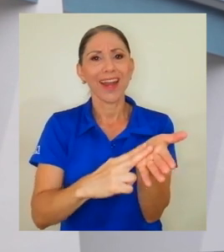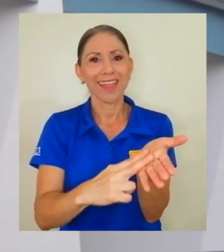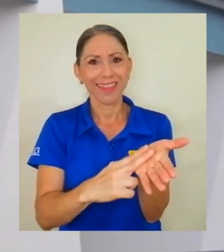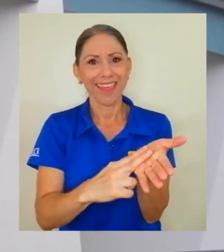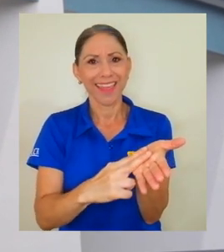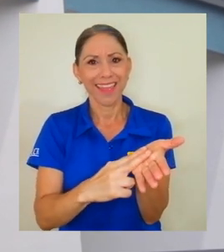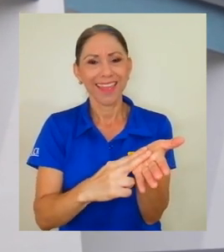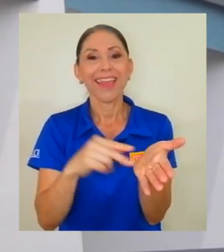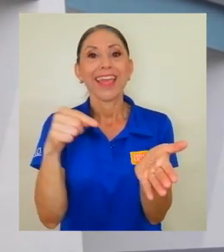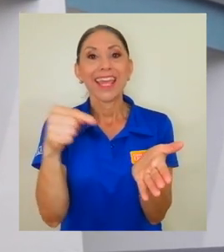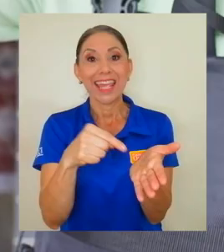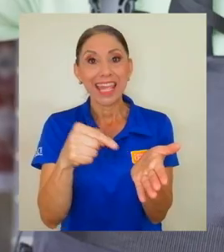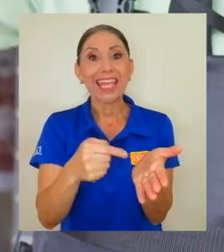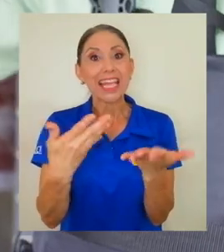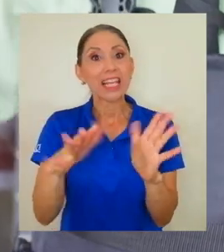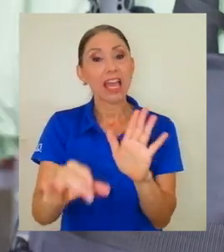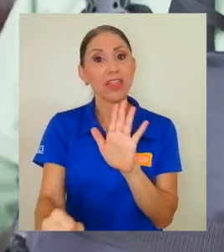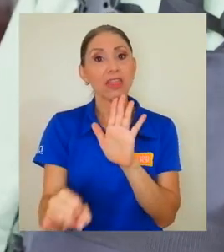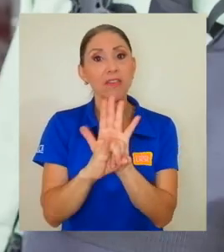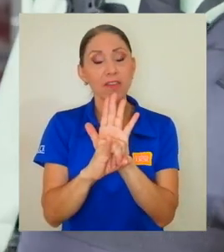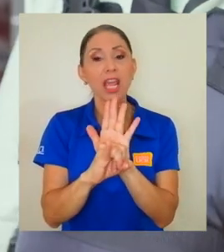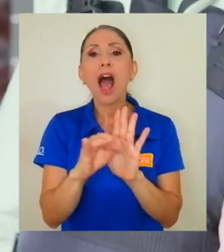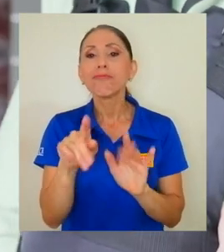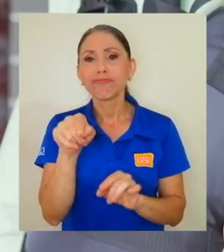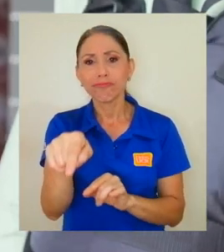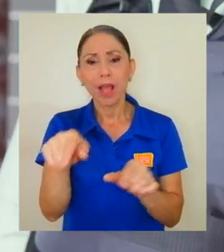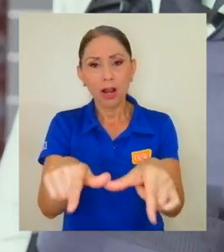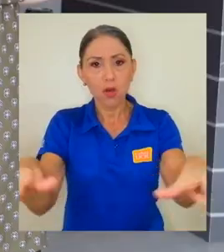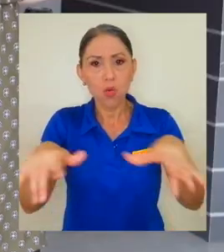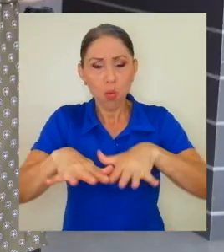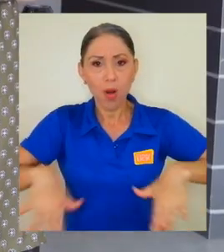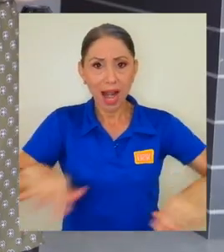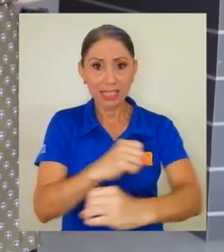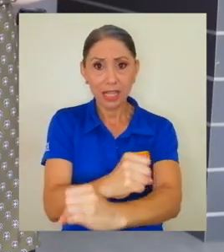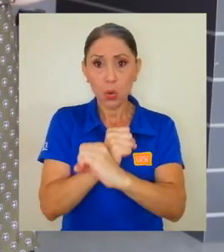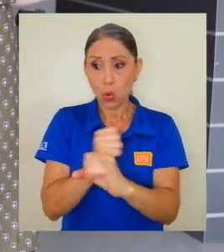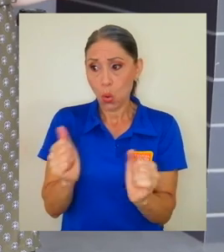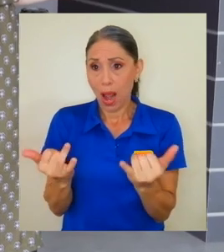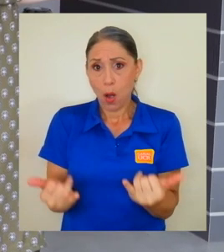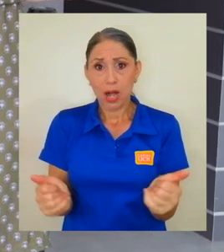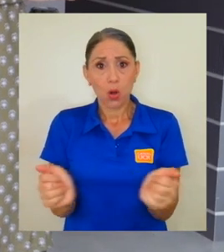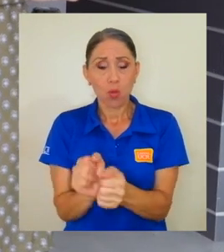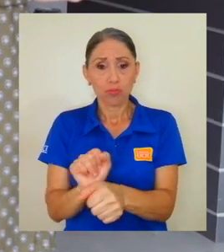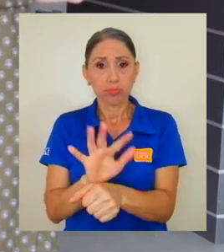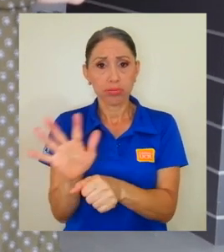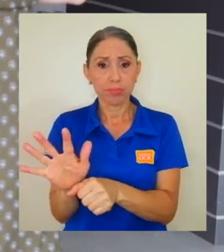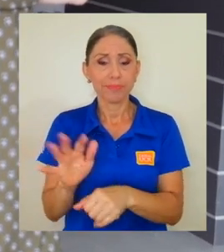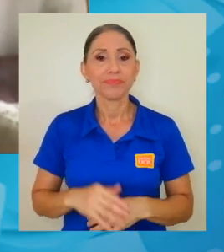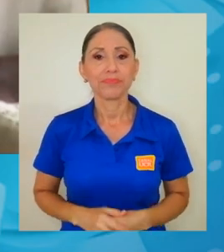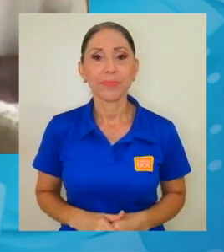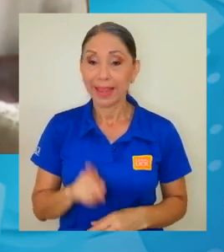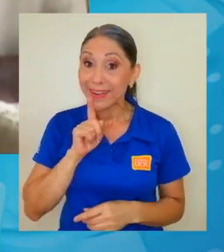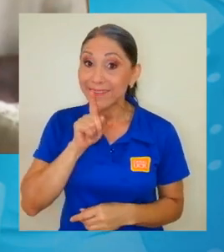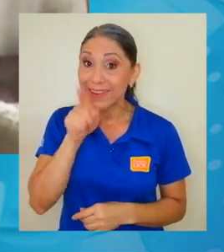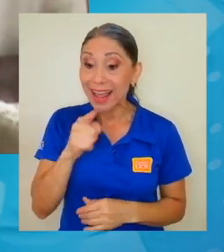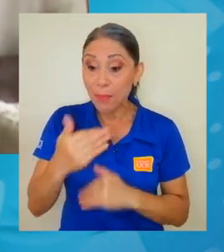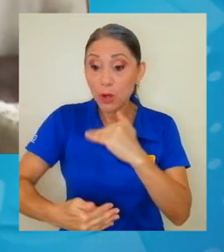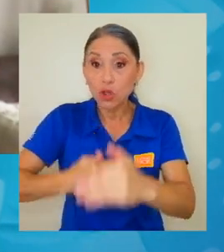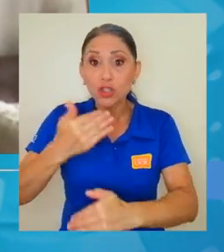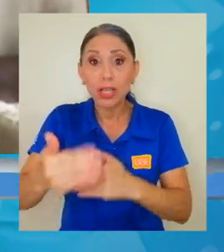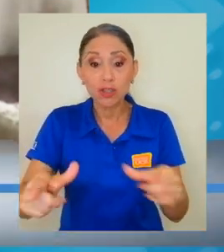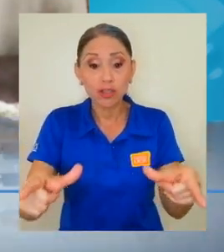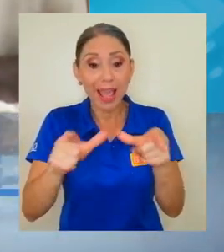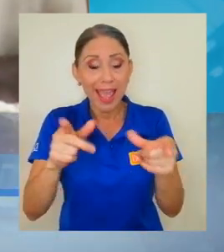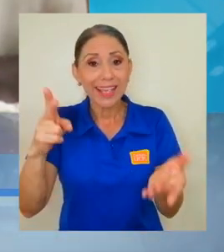que otorga esta institución y que le identifica como un espacio seguro en el contexto del COVID-19. En realidad estos procesos de